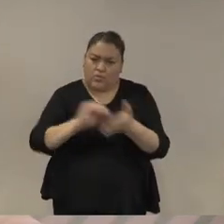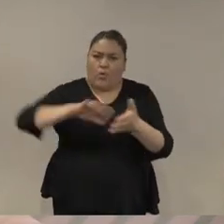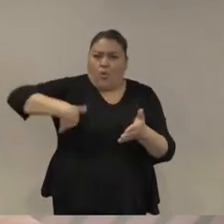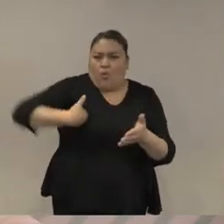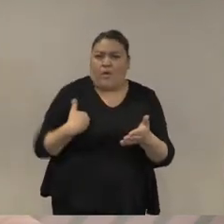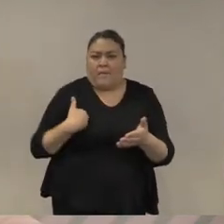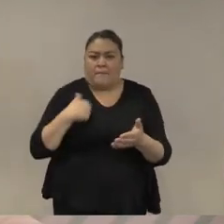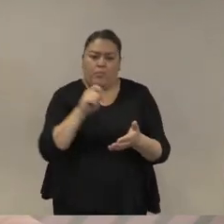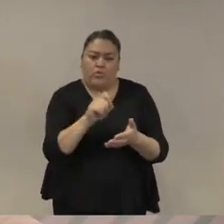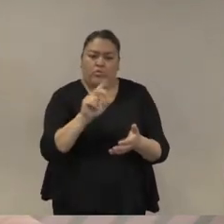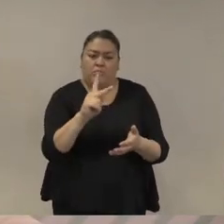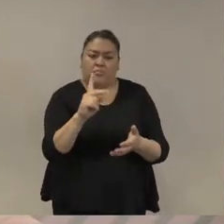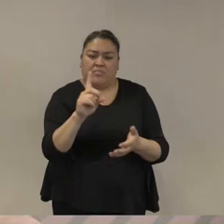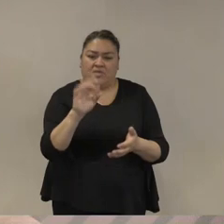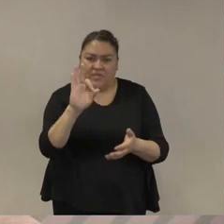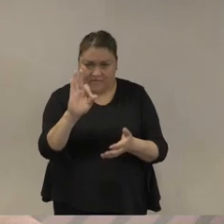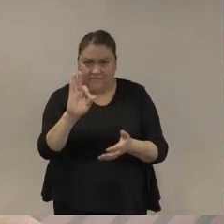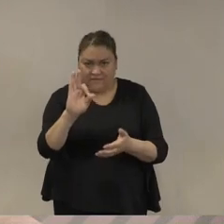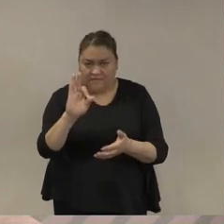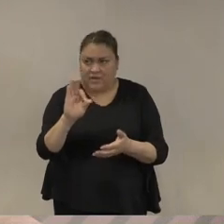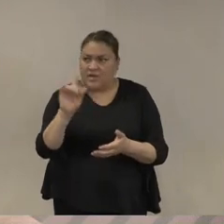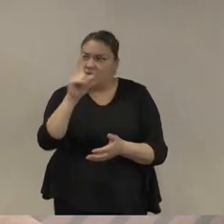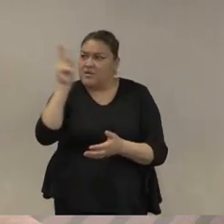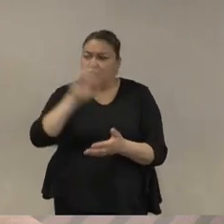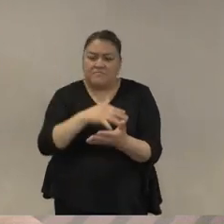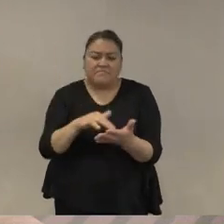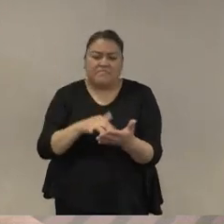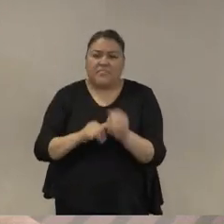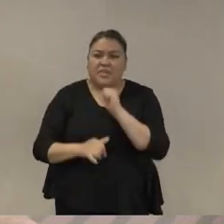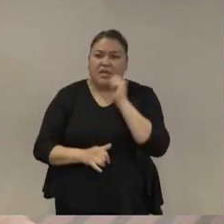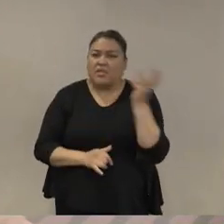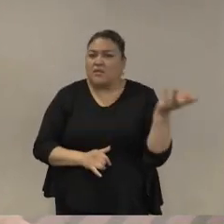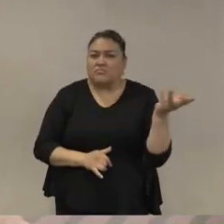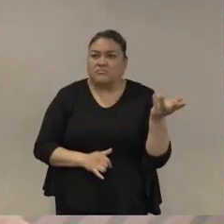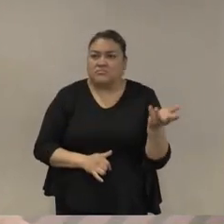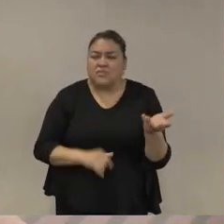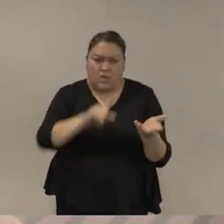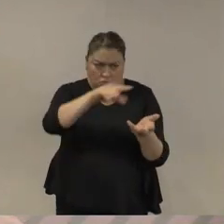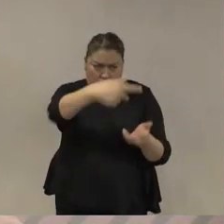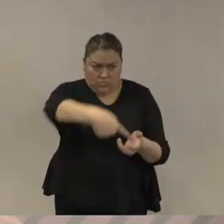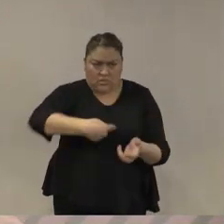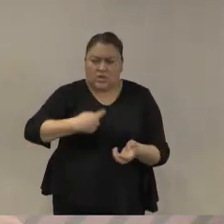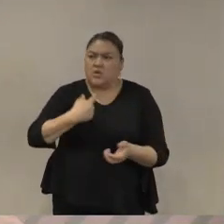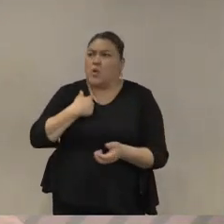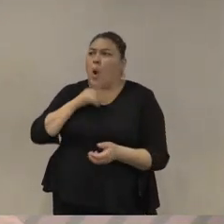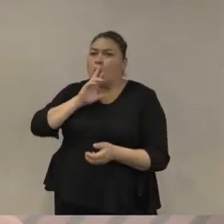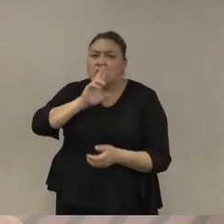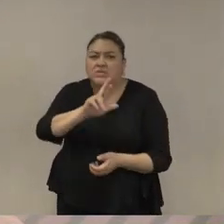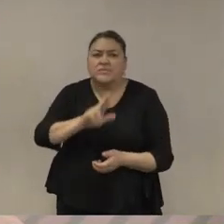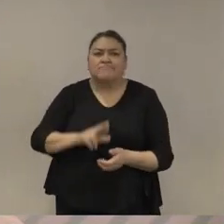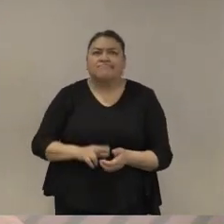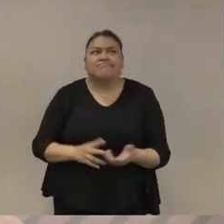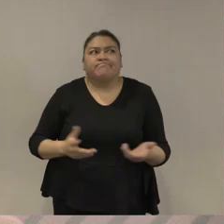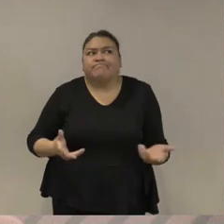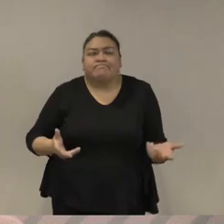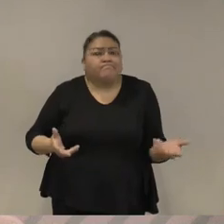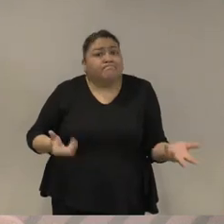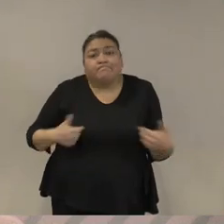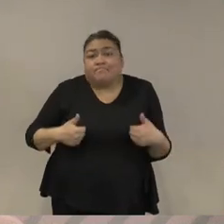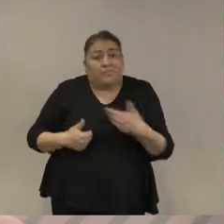yo no tengo respuesta a lo que preguntas pero voy a decir algo breve